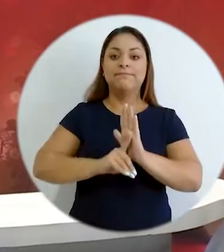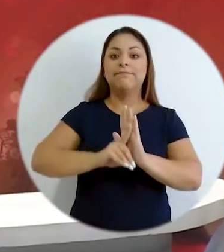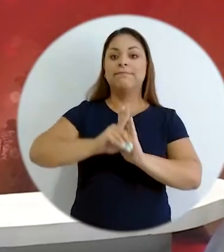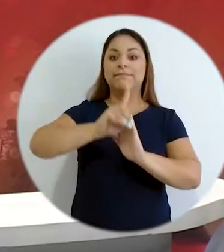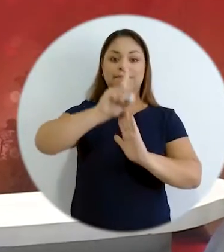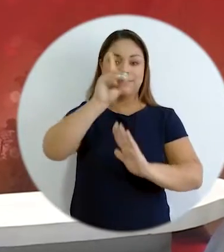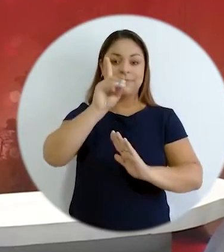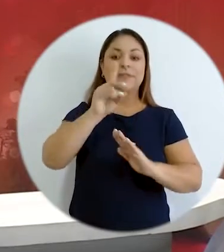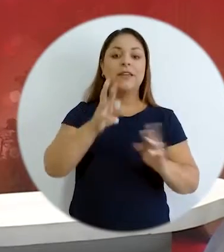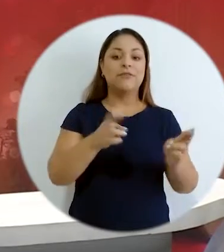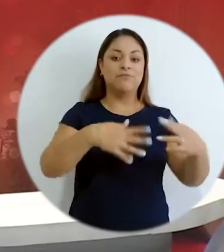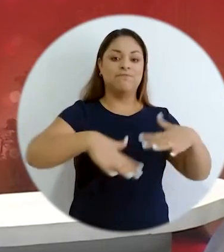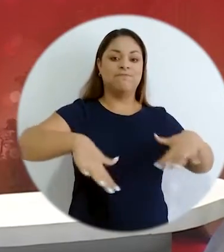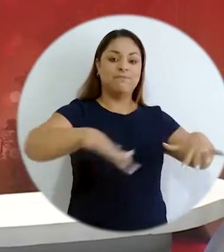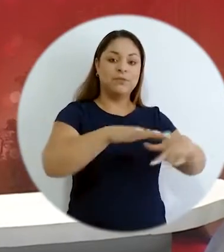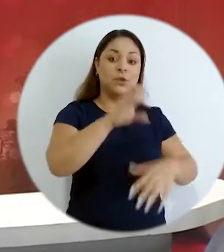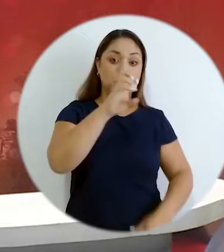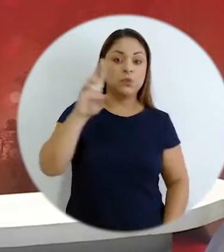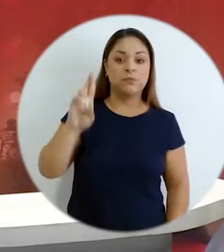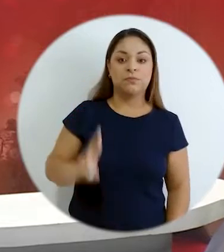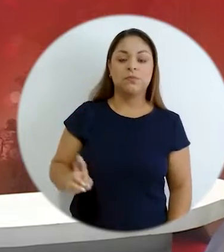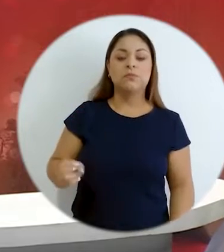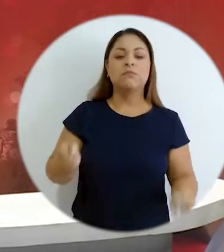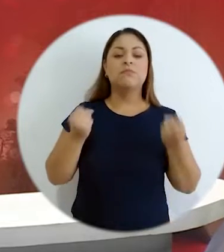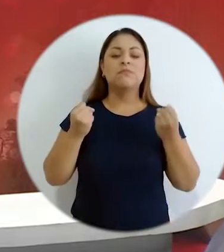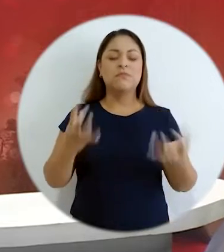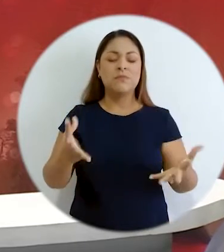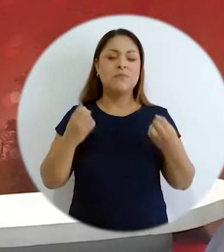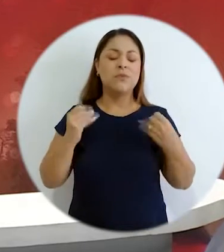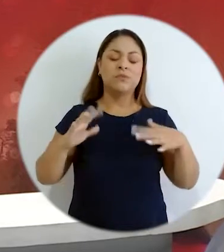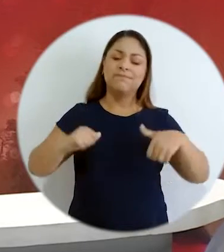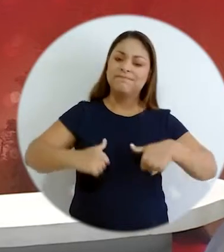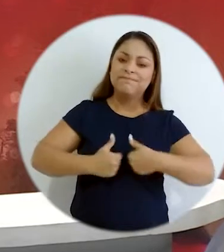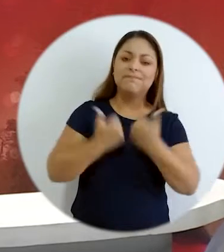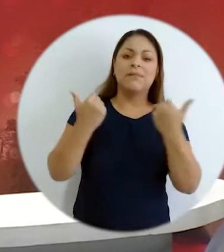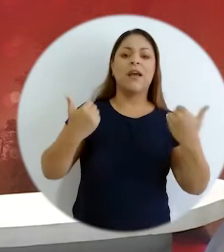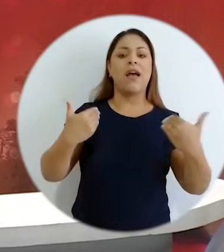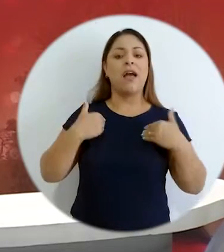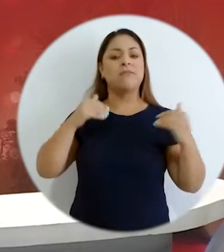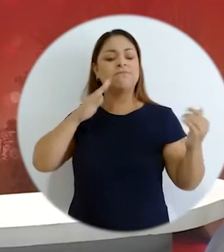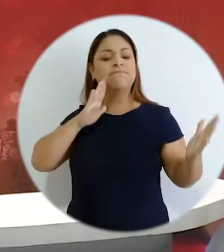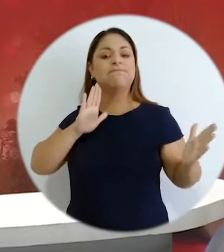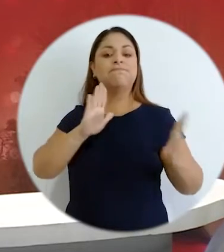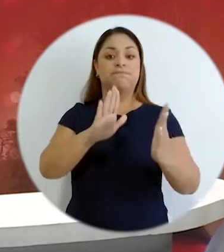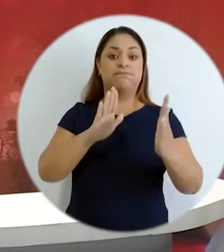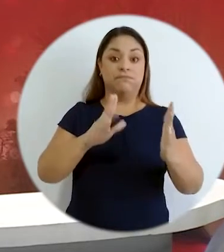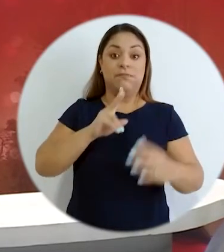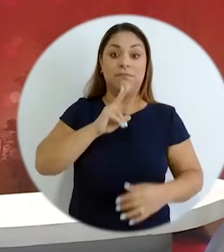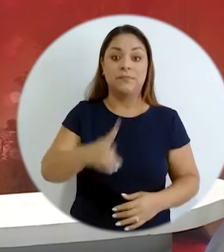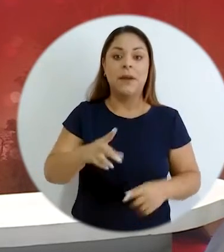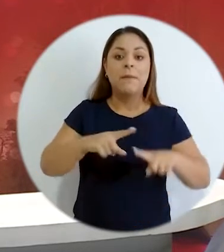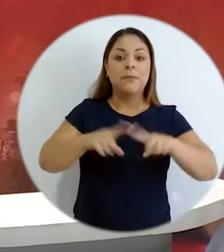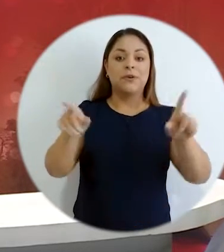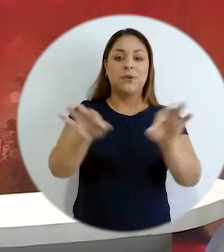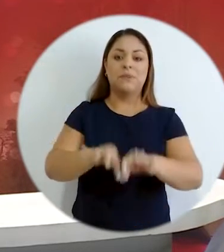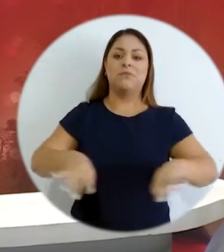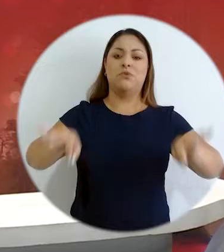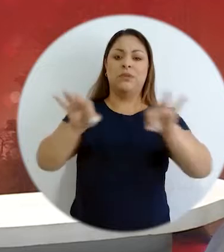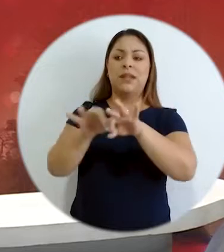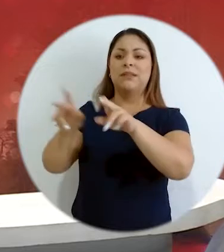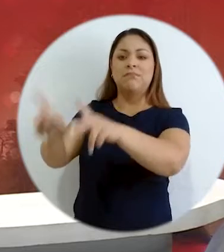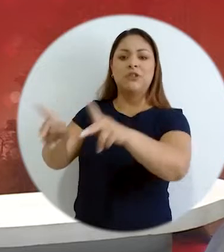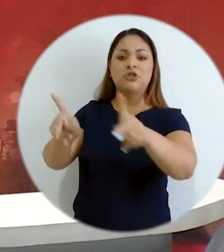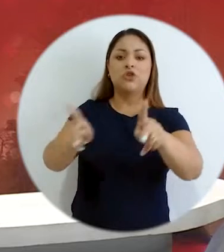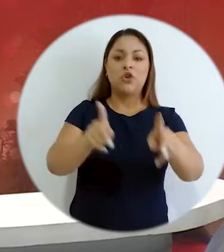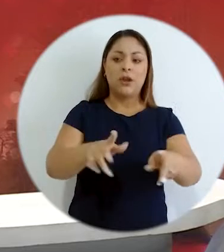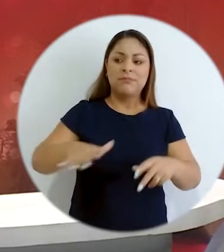de las regiones y los territorios en Costa Rica múltiples son los retos que se enfrentan lo más importante pues darle voz